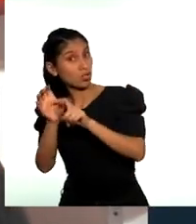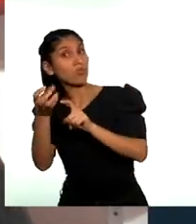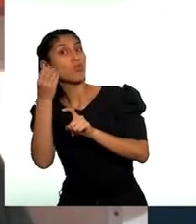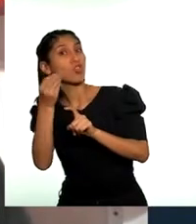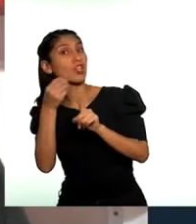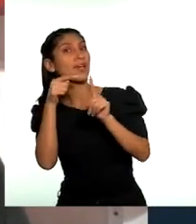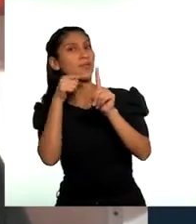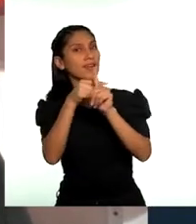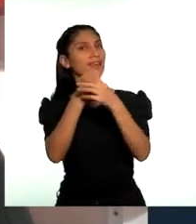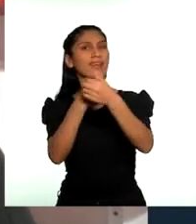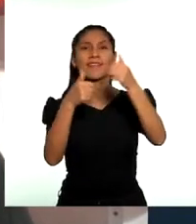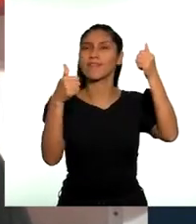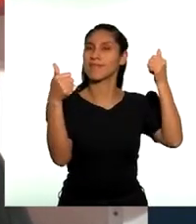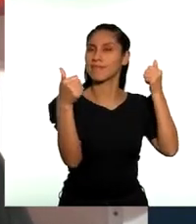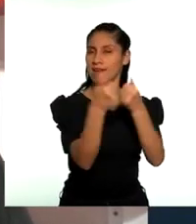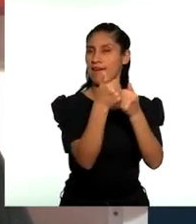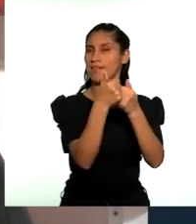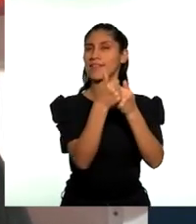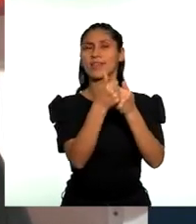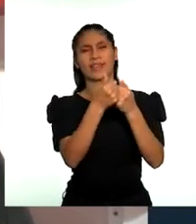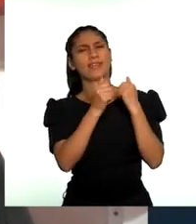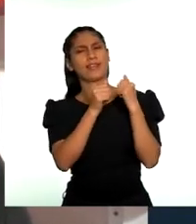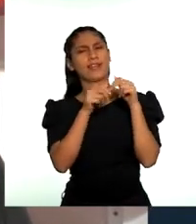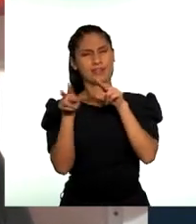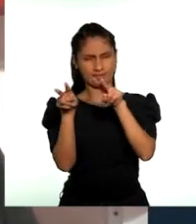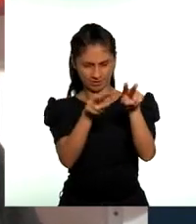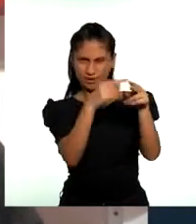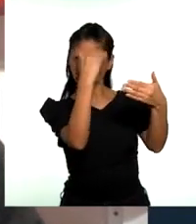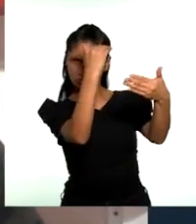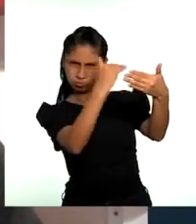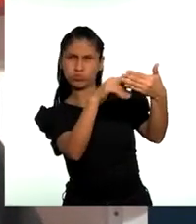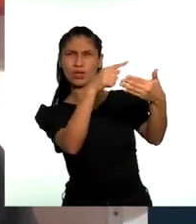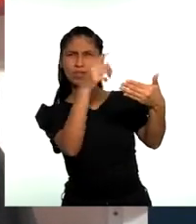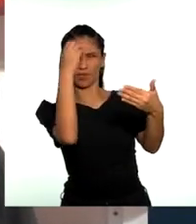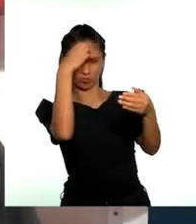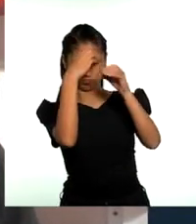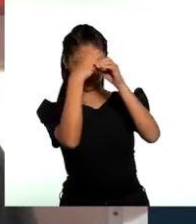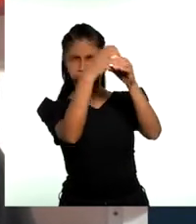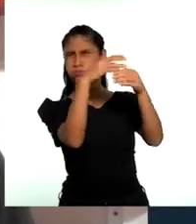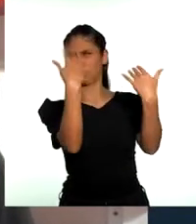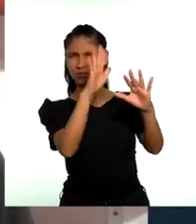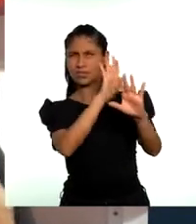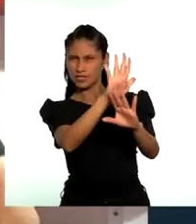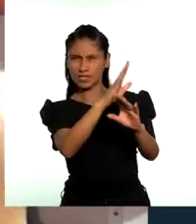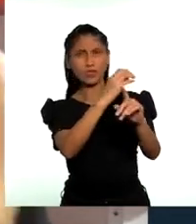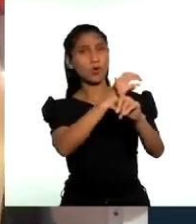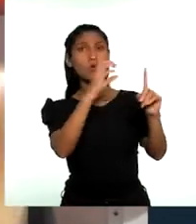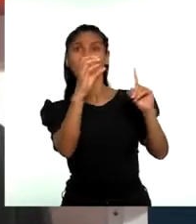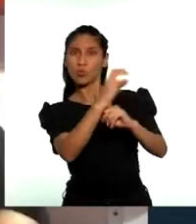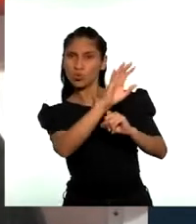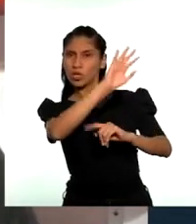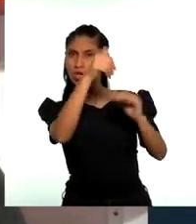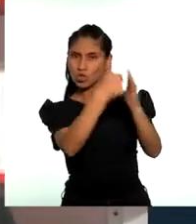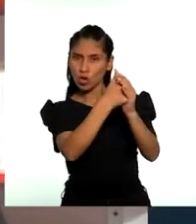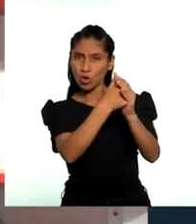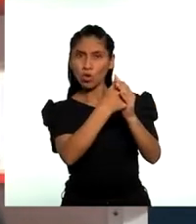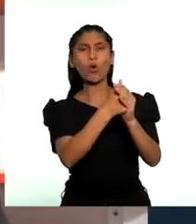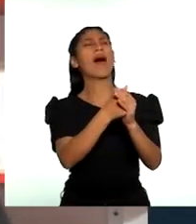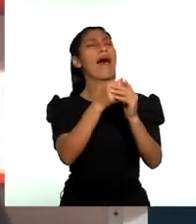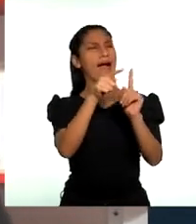representación, hay una agenda, hay una necesidad que necesita ser visibilizada.